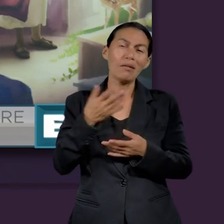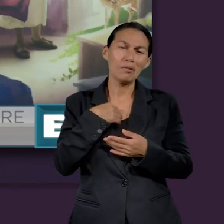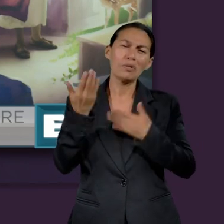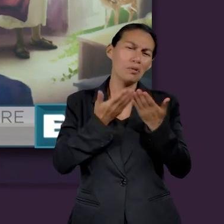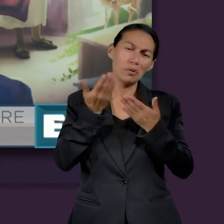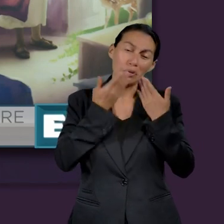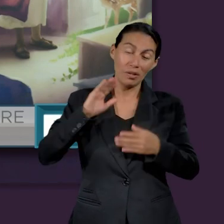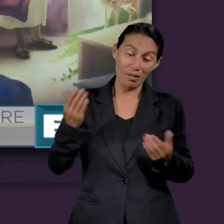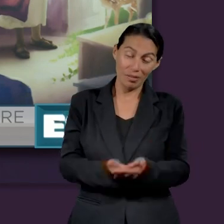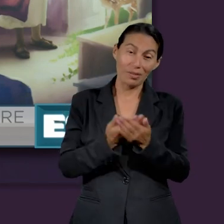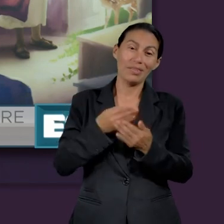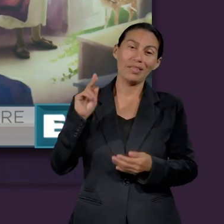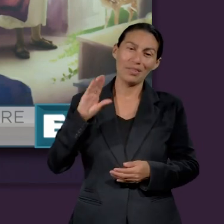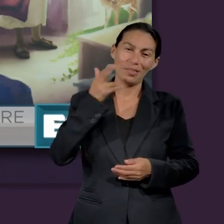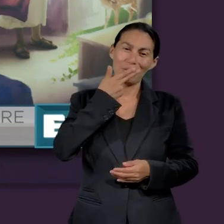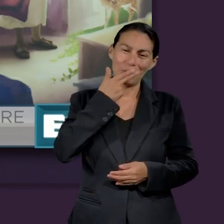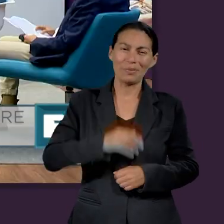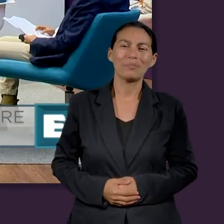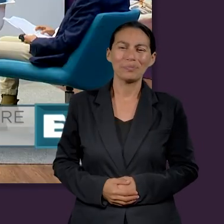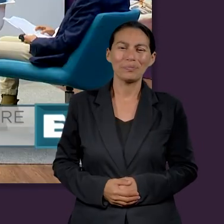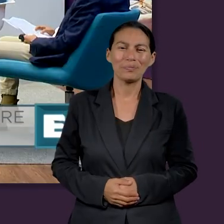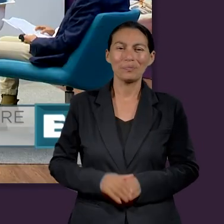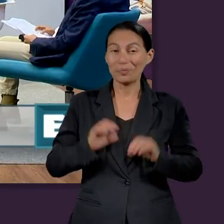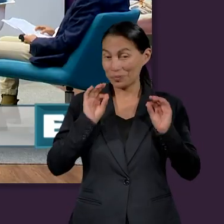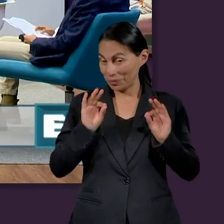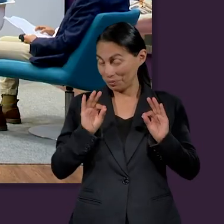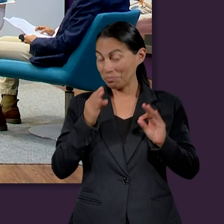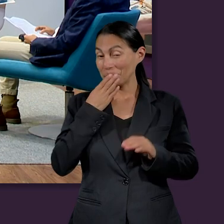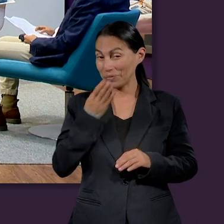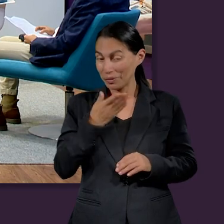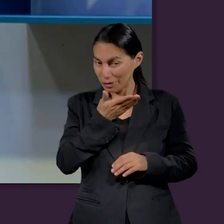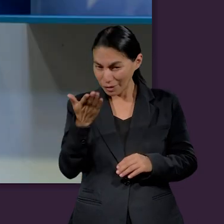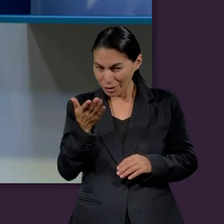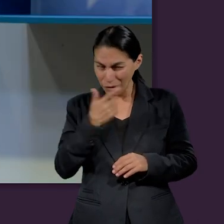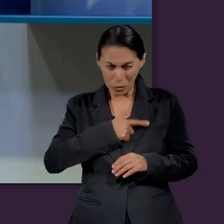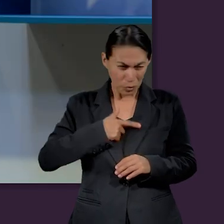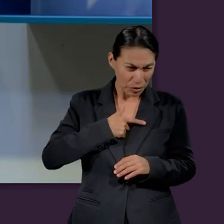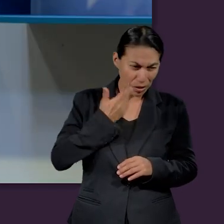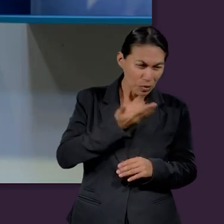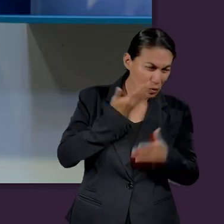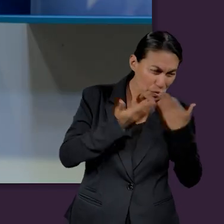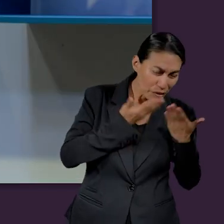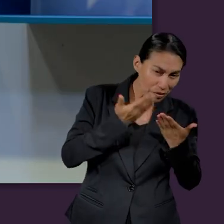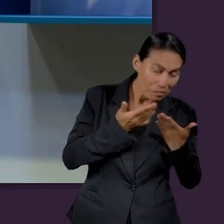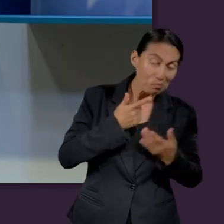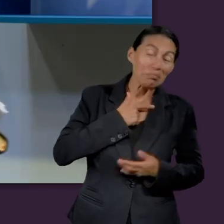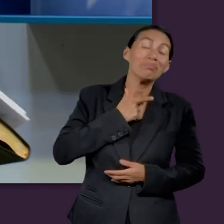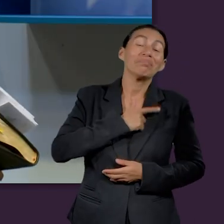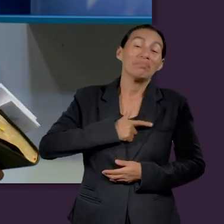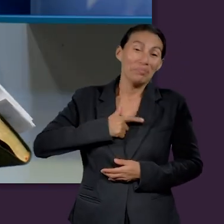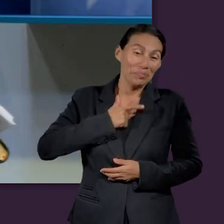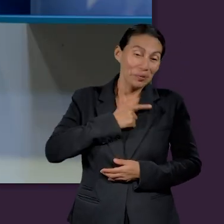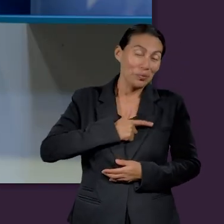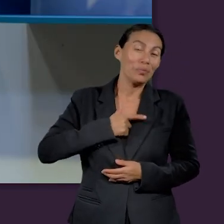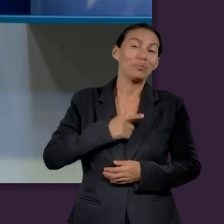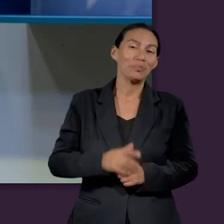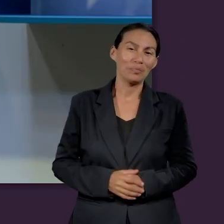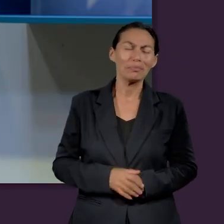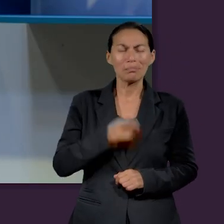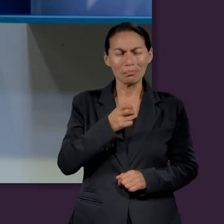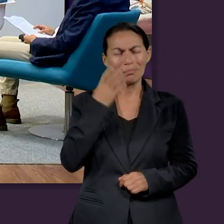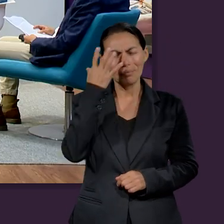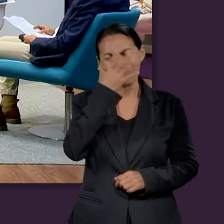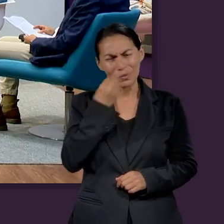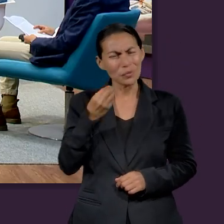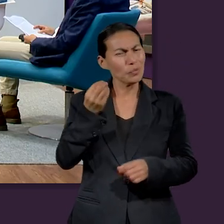diseño en Comunicaciones Visuales. Excelente. Bueno, entonces, ¿les gusta lo que están estudiando?